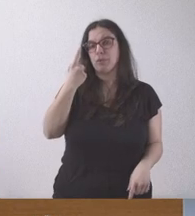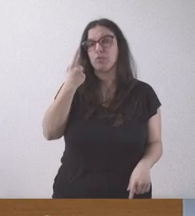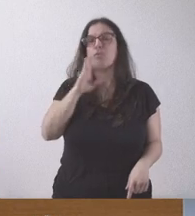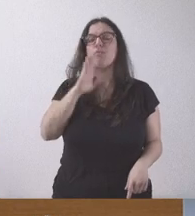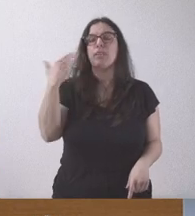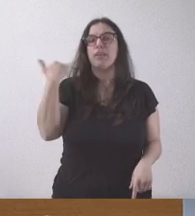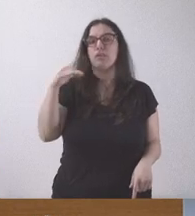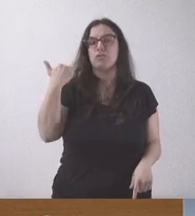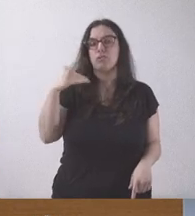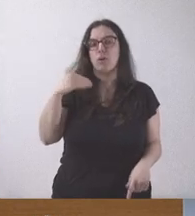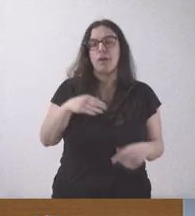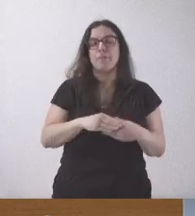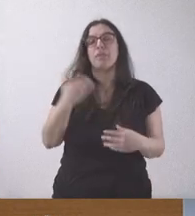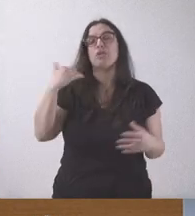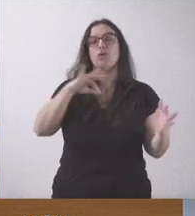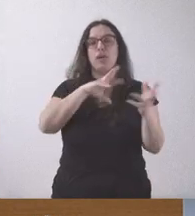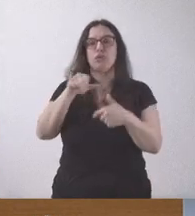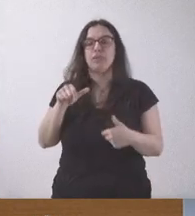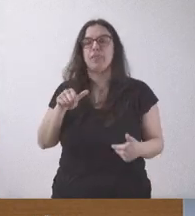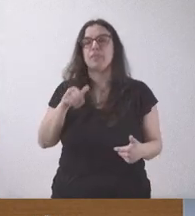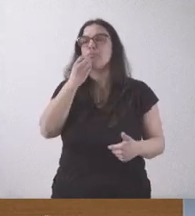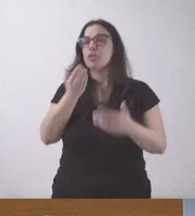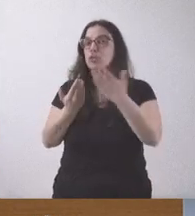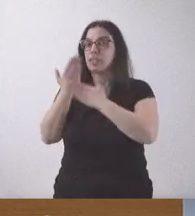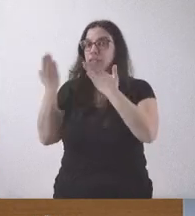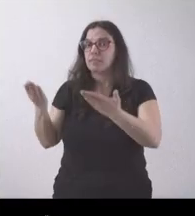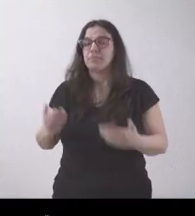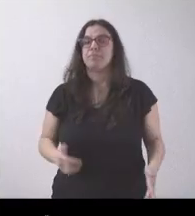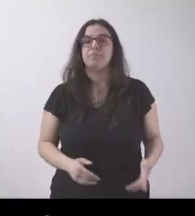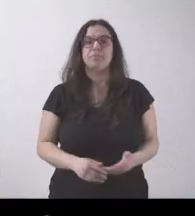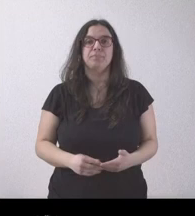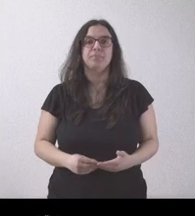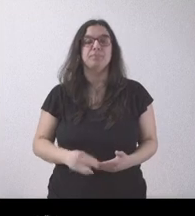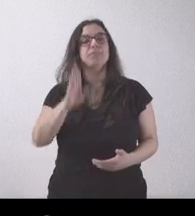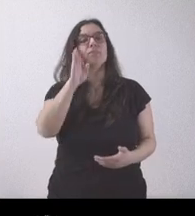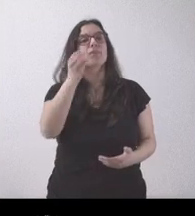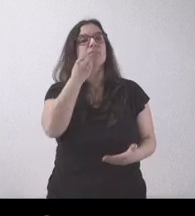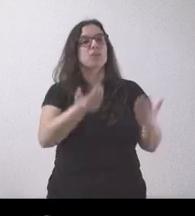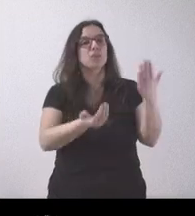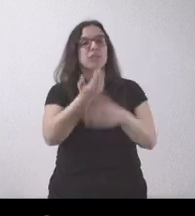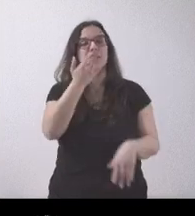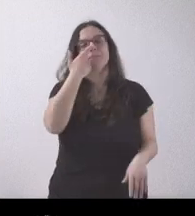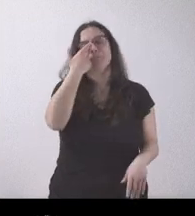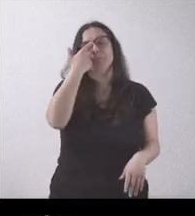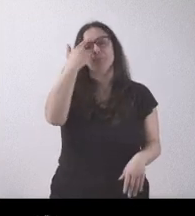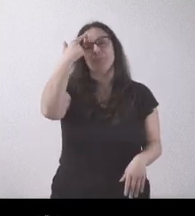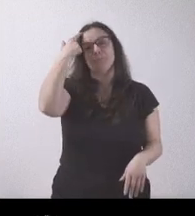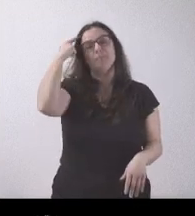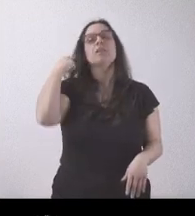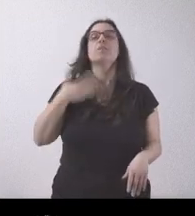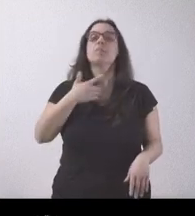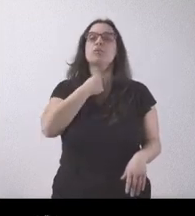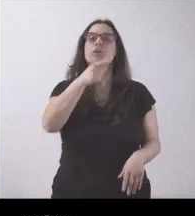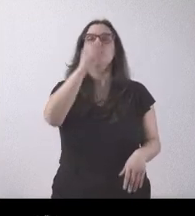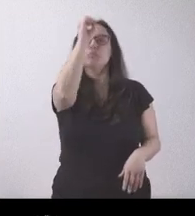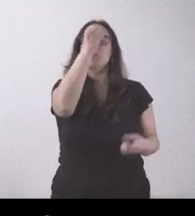Soria, con Soria Noticias en Carnamuñoz. Adelante, buenos días. Hola, buenos días. Me gustaría que nos hiciese una